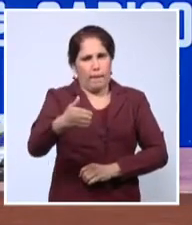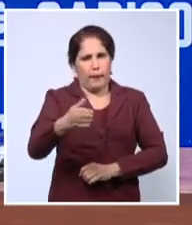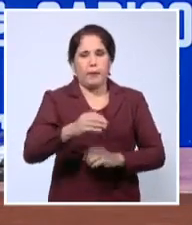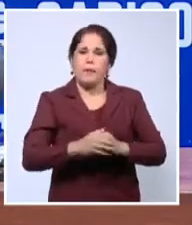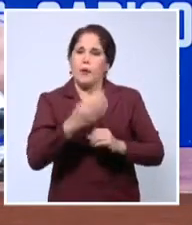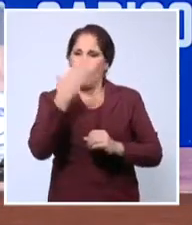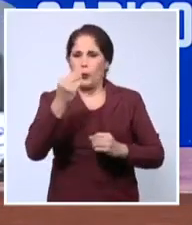gracias.